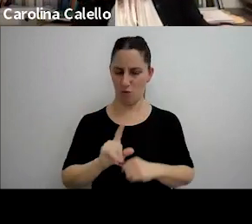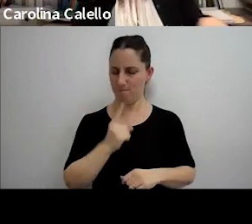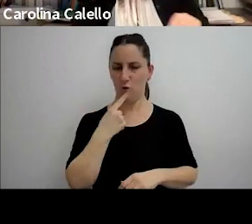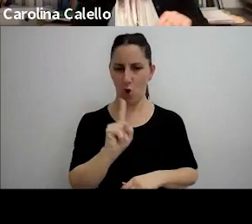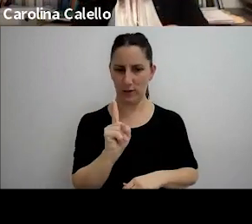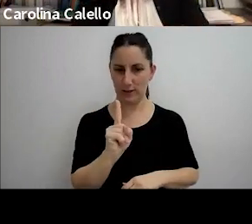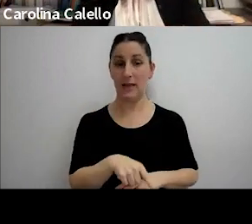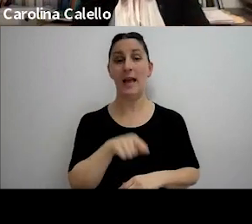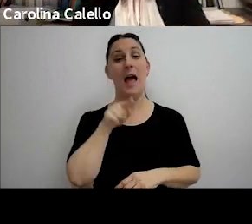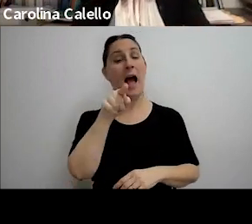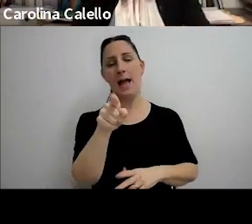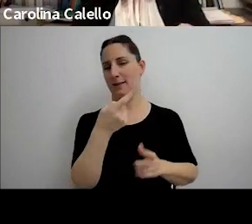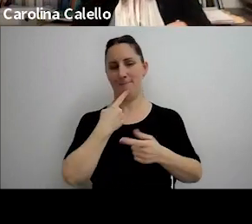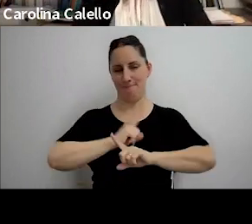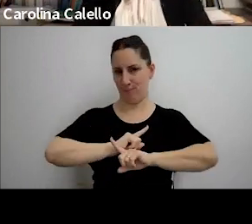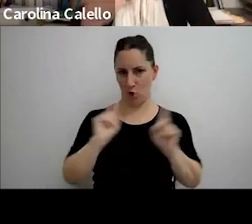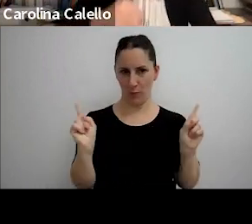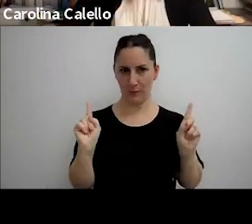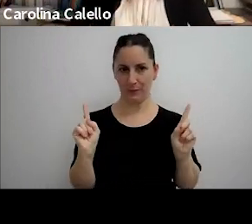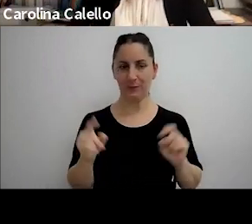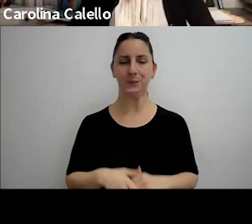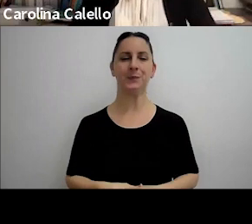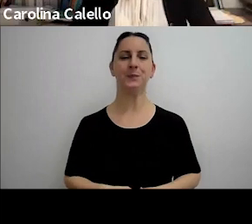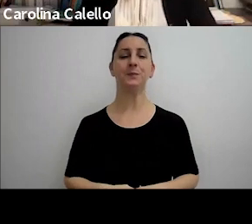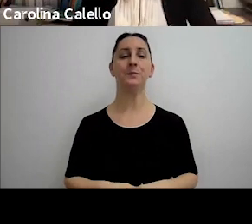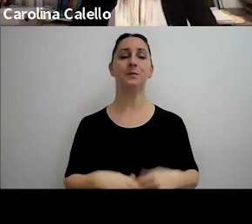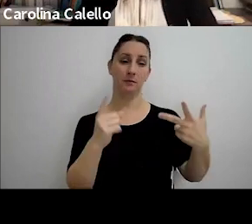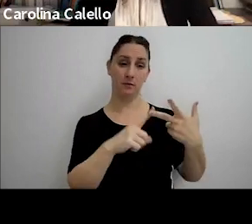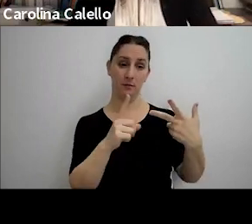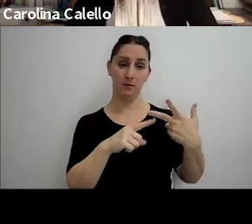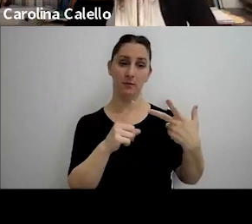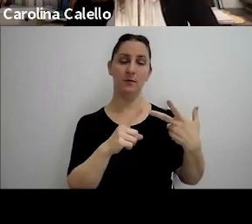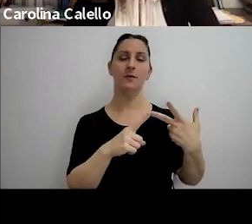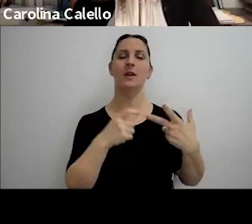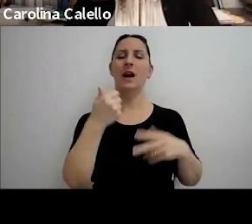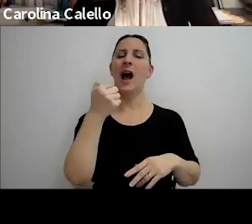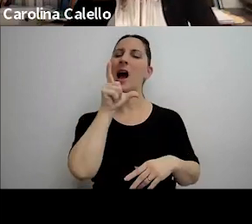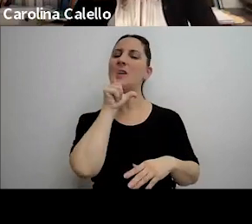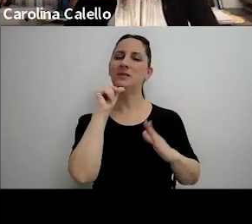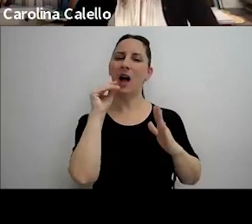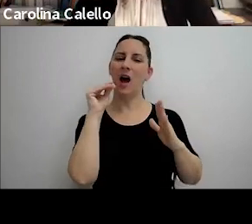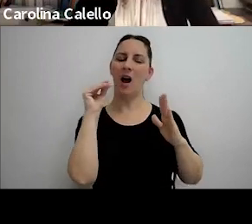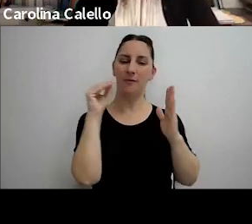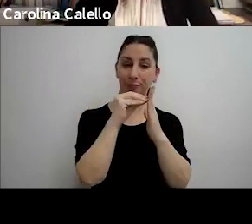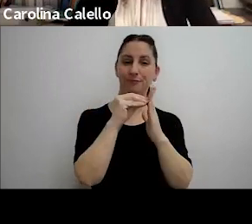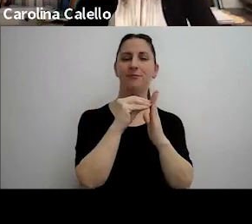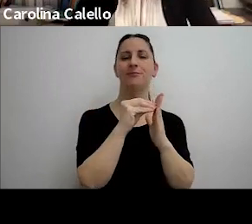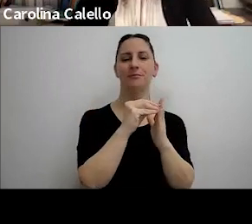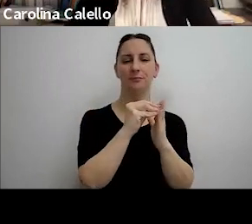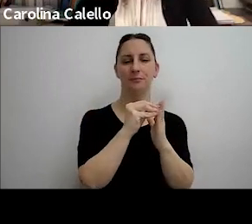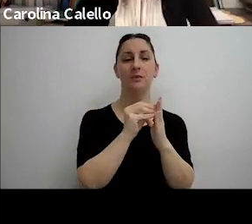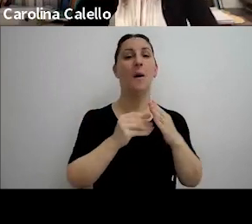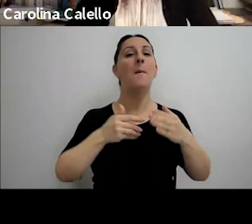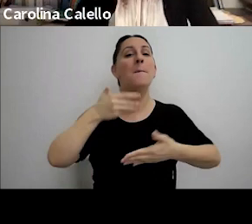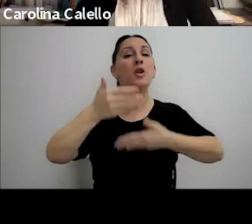este tampoco se admitió y en el tercero eran actas también en un procedimiento